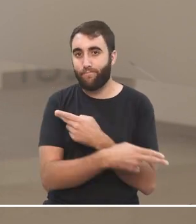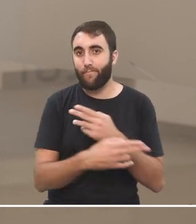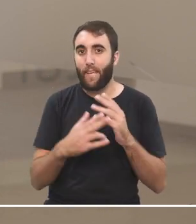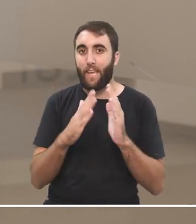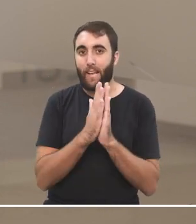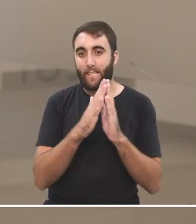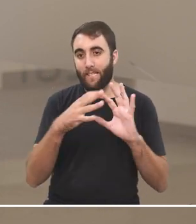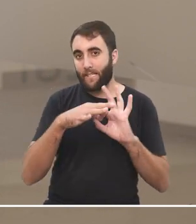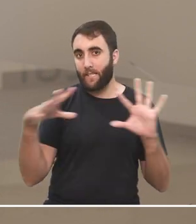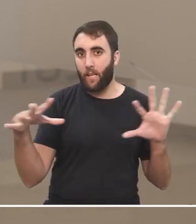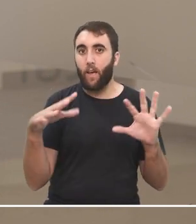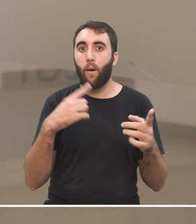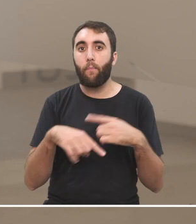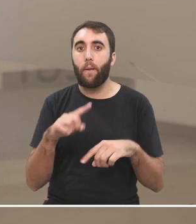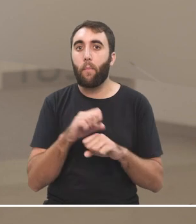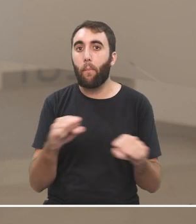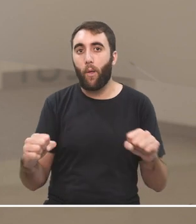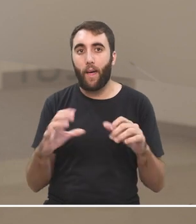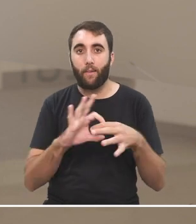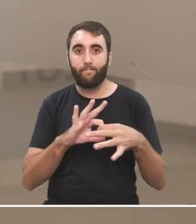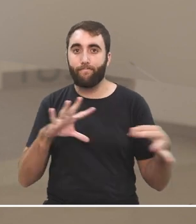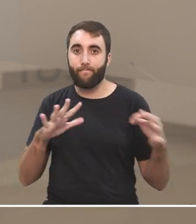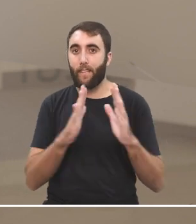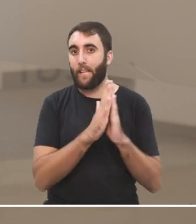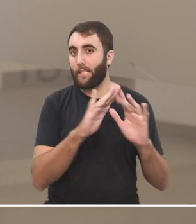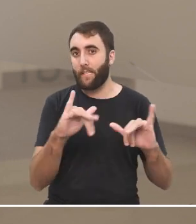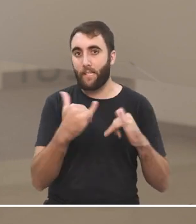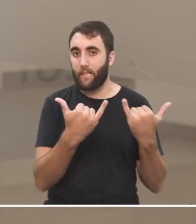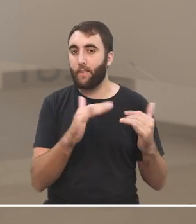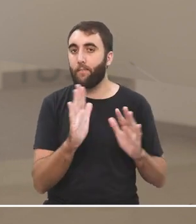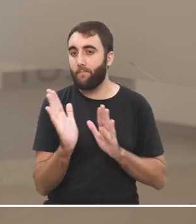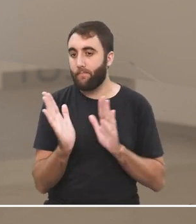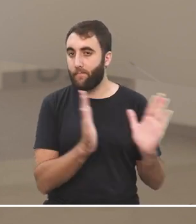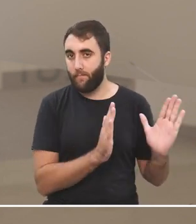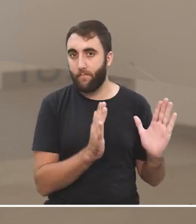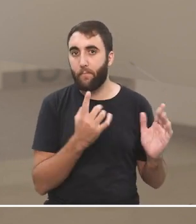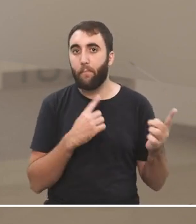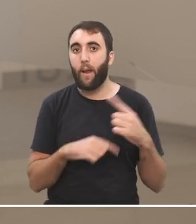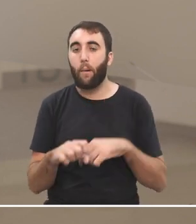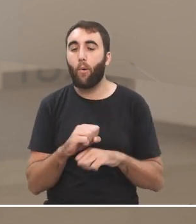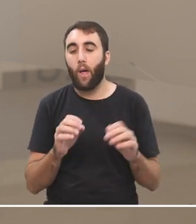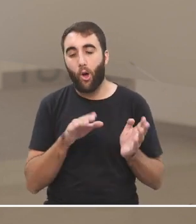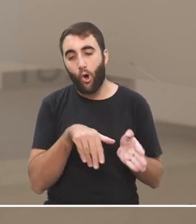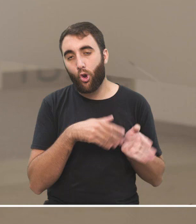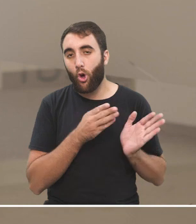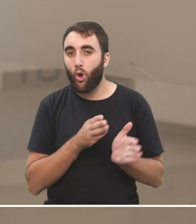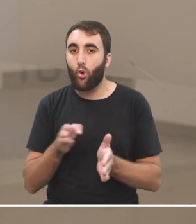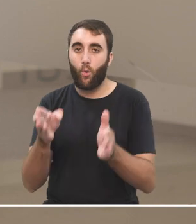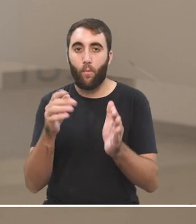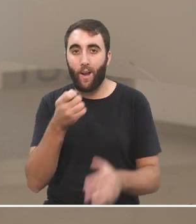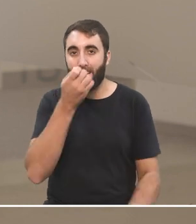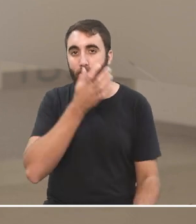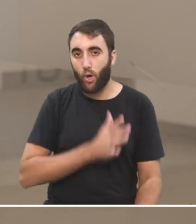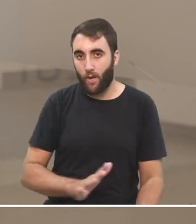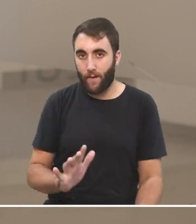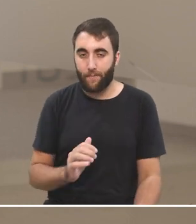los dogmas y con el poder eclesiástico para darle otro rumbo a la historia